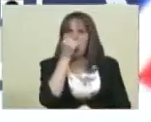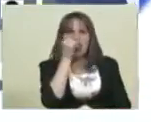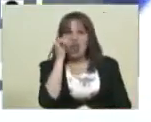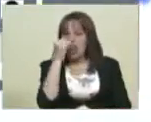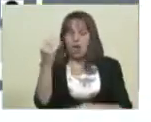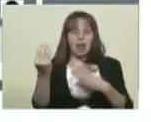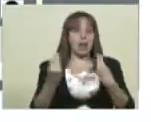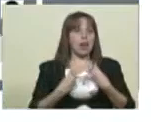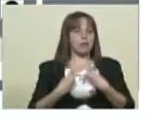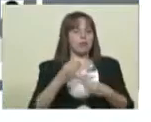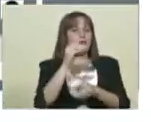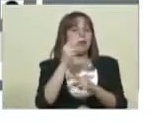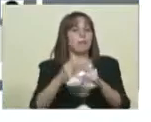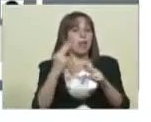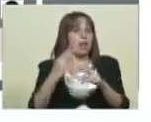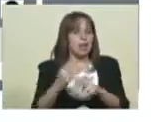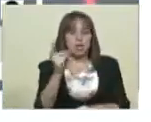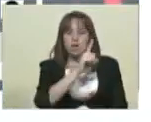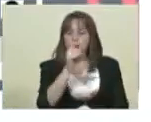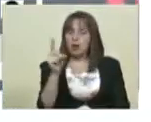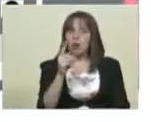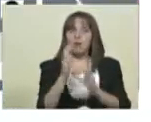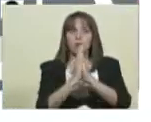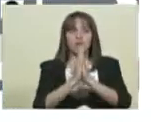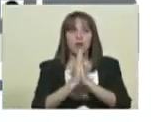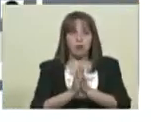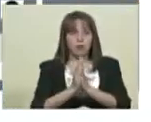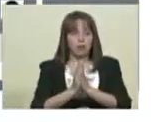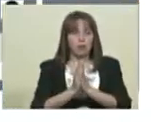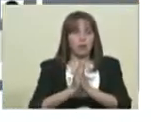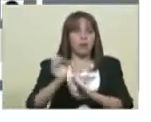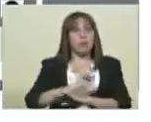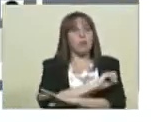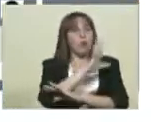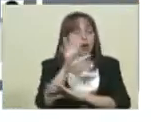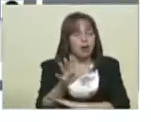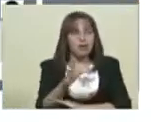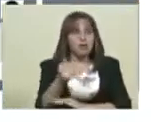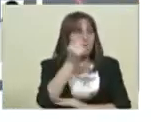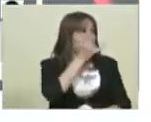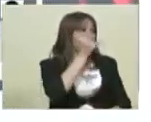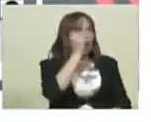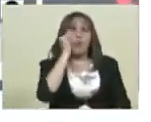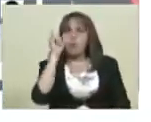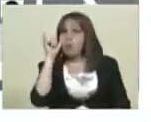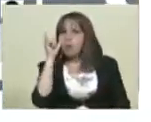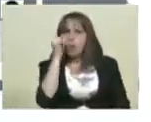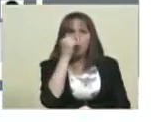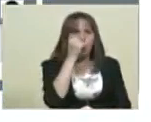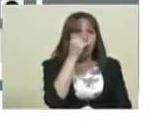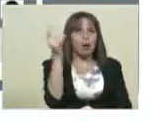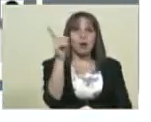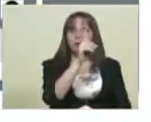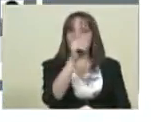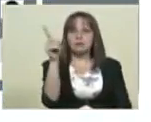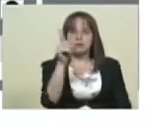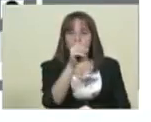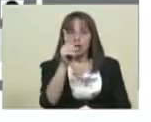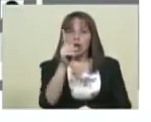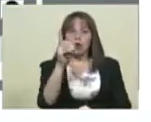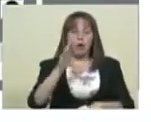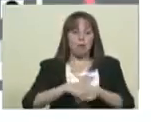estas personas que están yéndose al poliedro como una medida de protección a la vida y a la